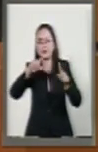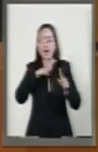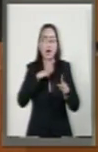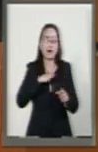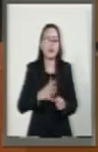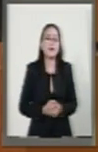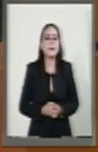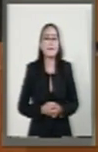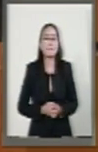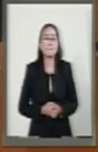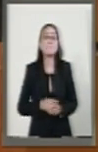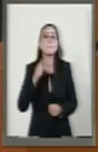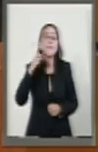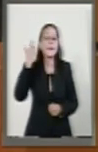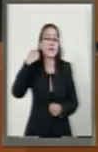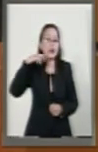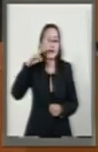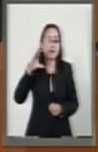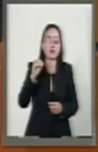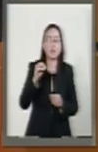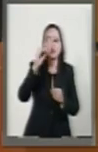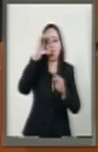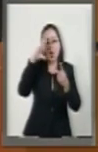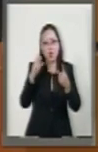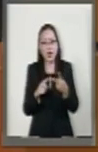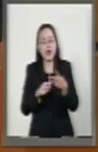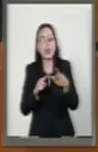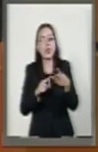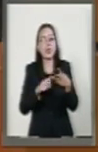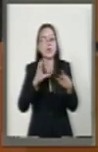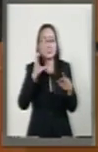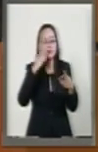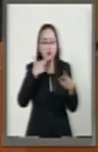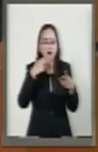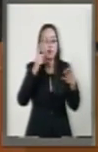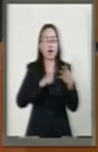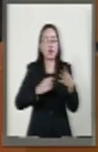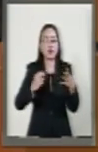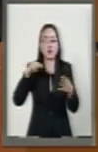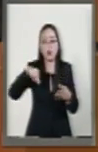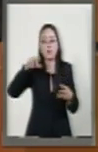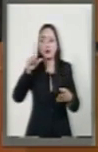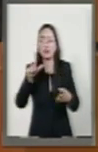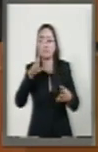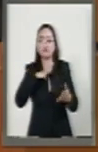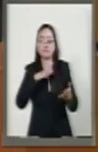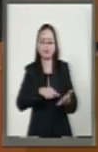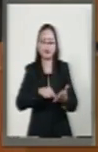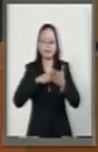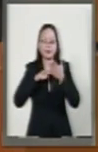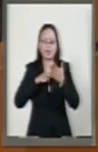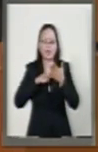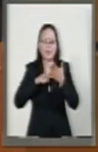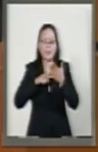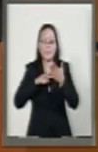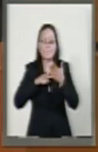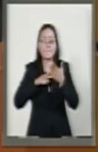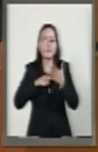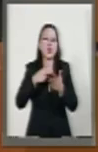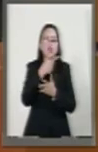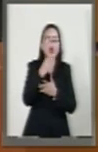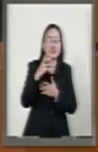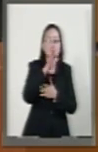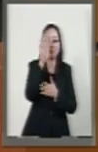financieras de Quintana Roo, Coahuila, Chihuahua y Nuevo León representan más del 200